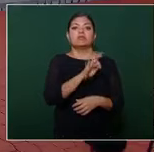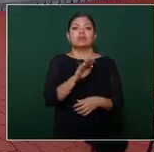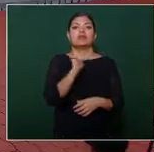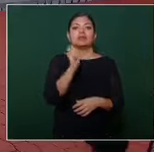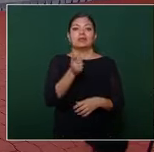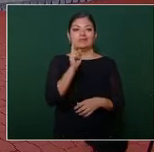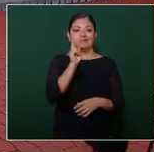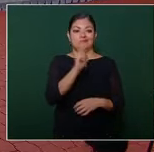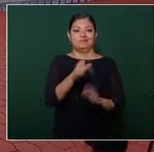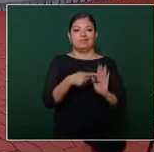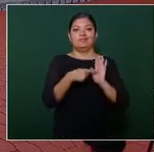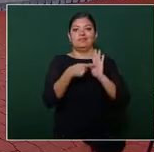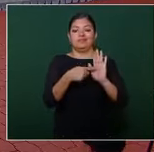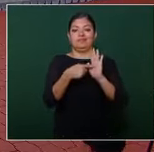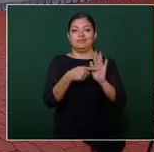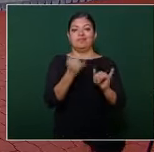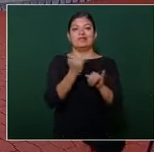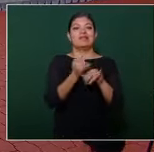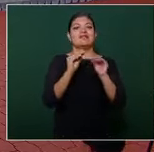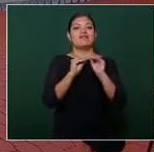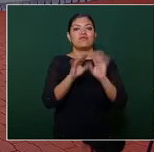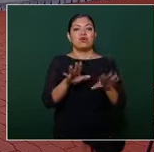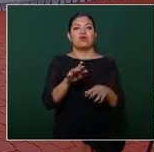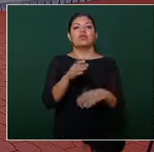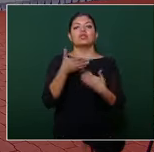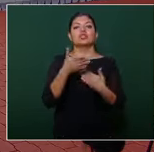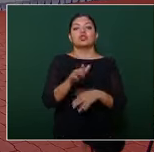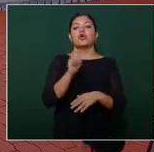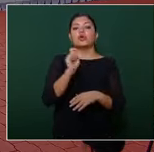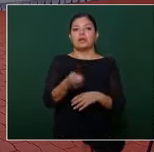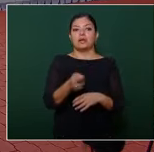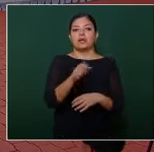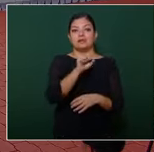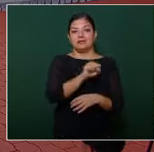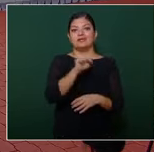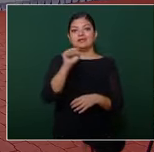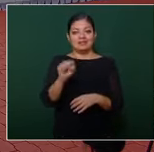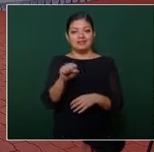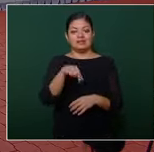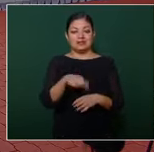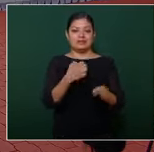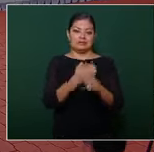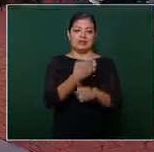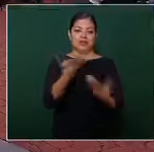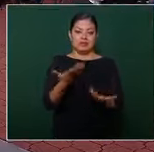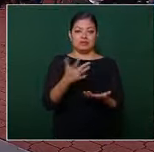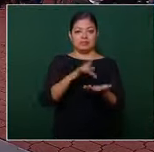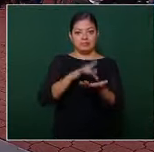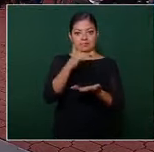como referencia al informe de la seguridad aquí en el Estado. Gracias.